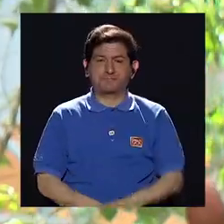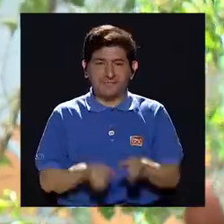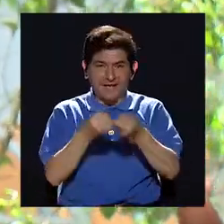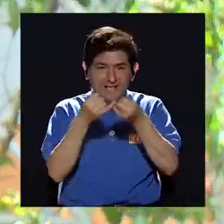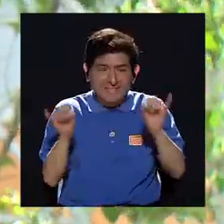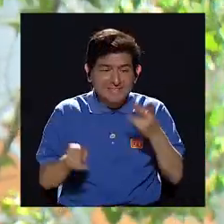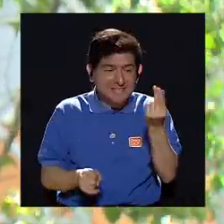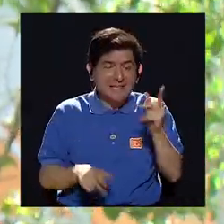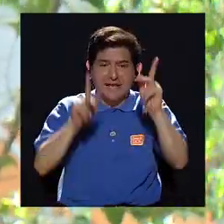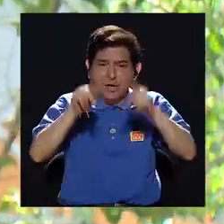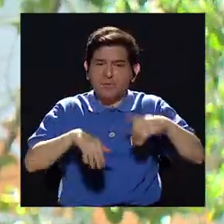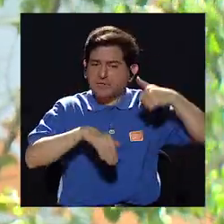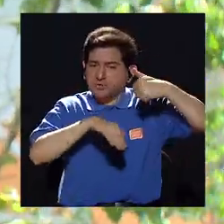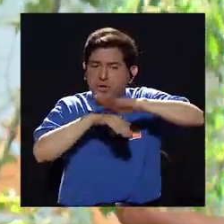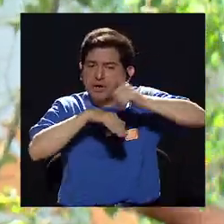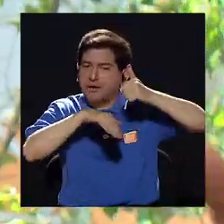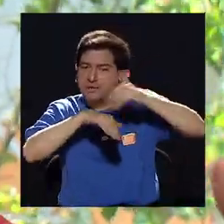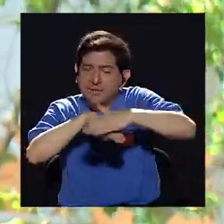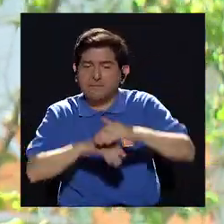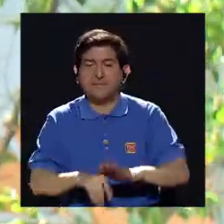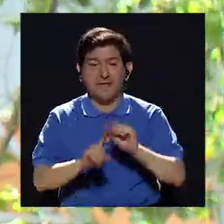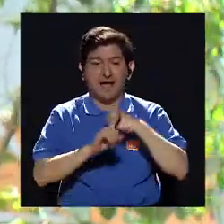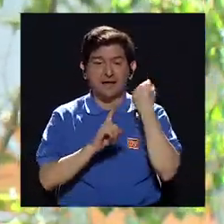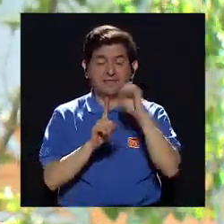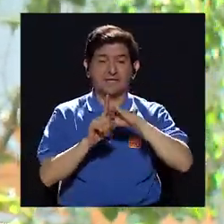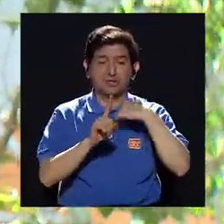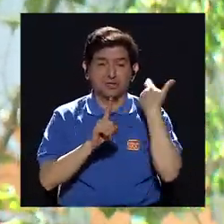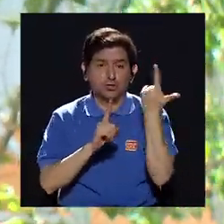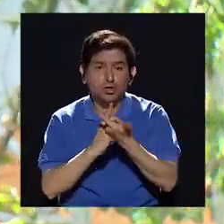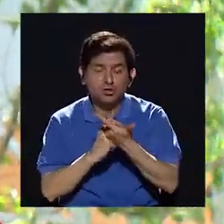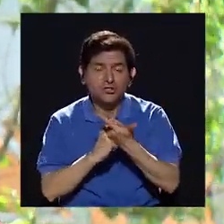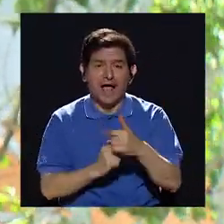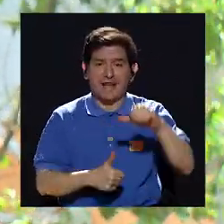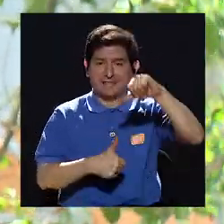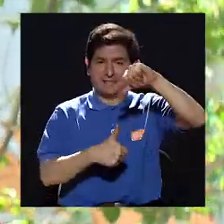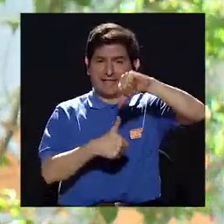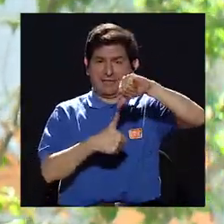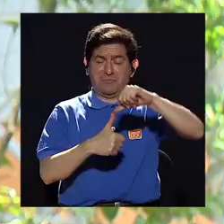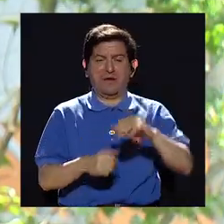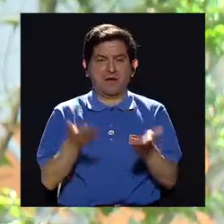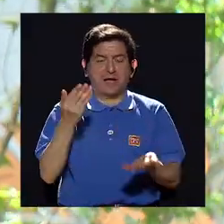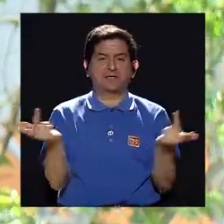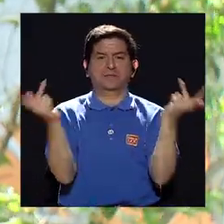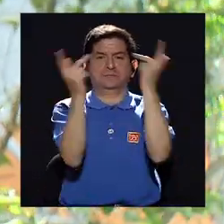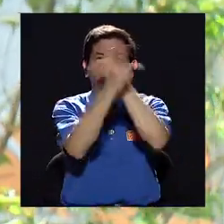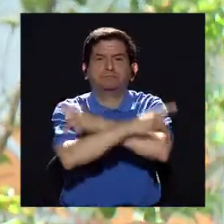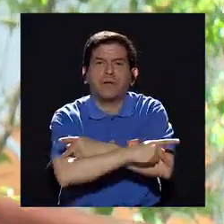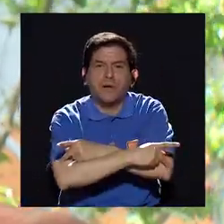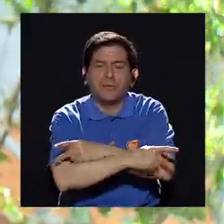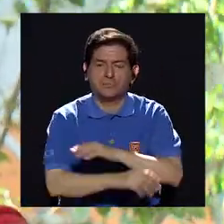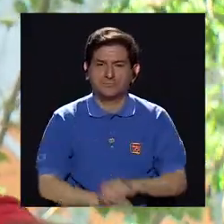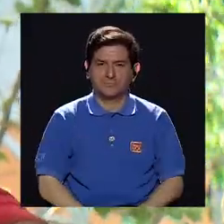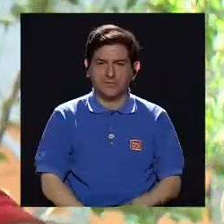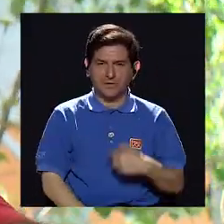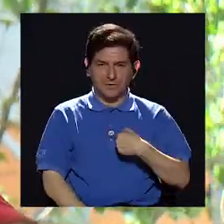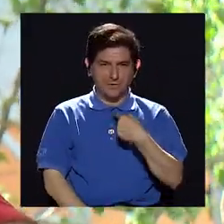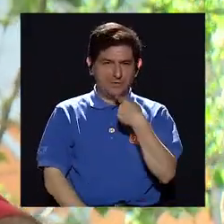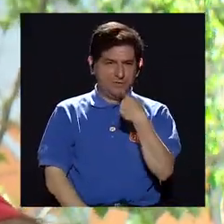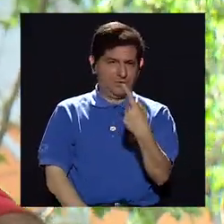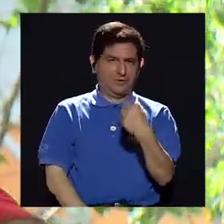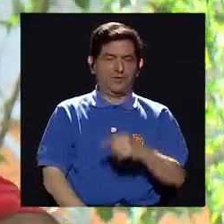dinero que estas personas envían la situación social en Centroamérica sería aún más grave. Yo diría que